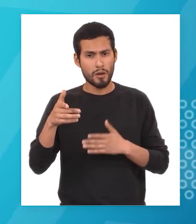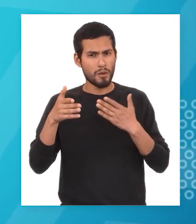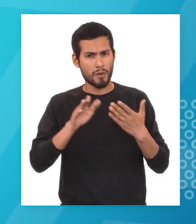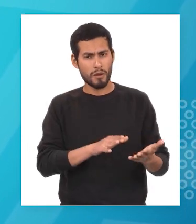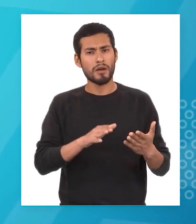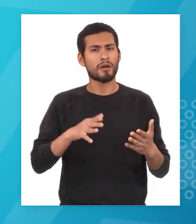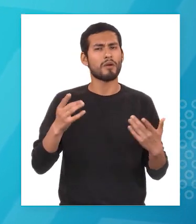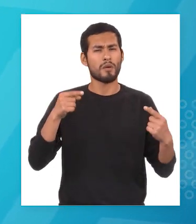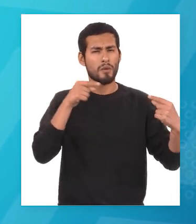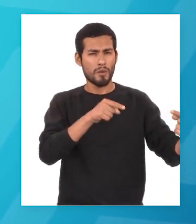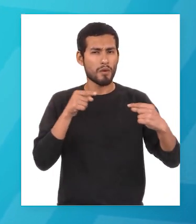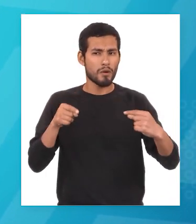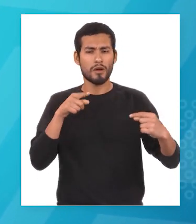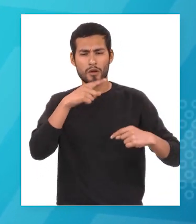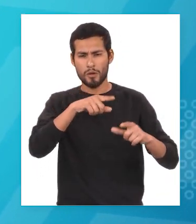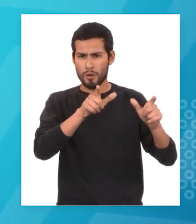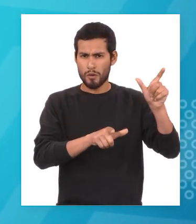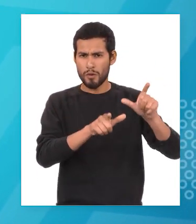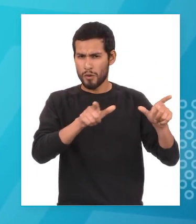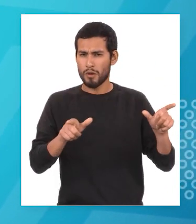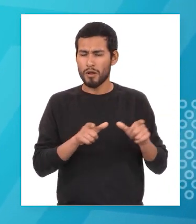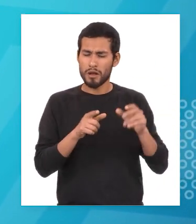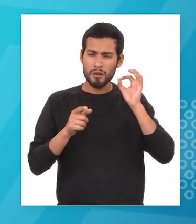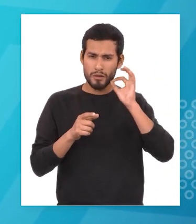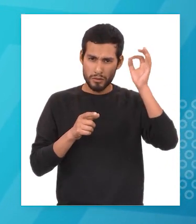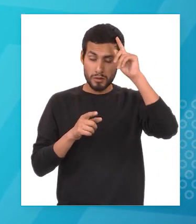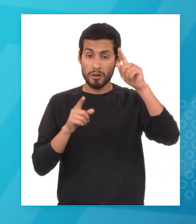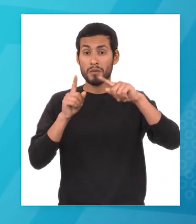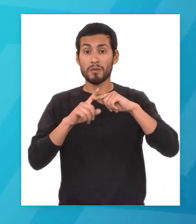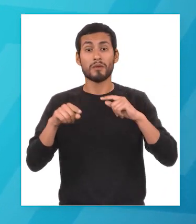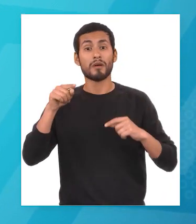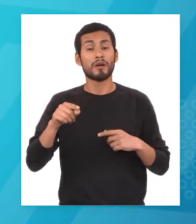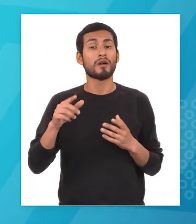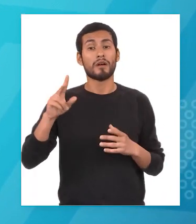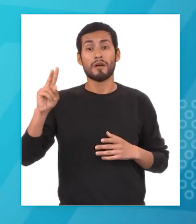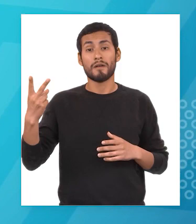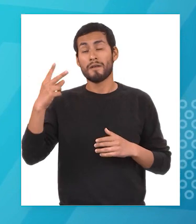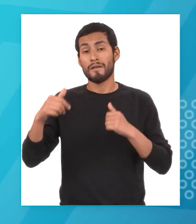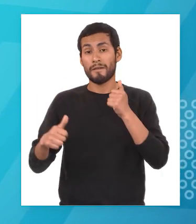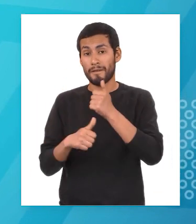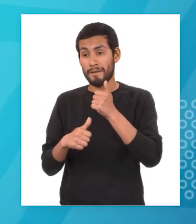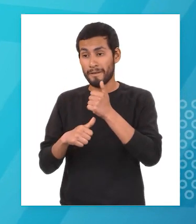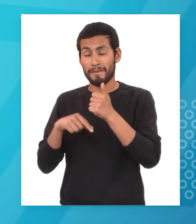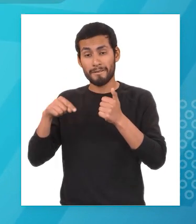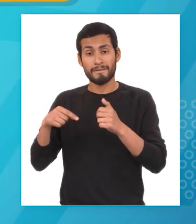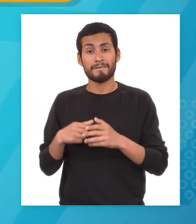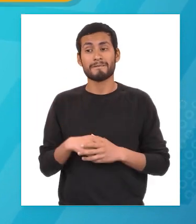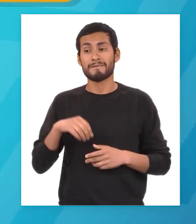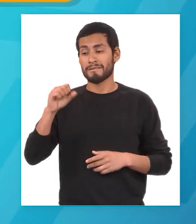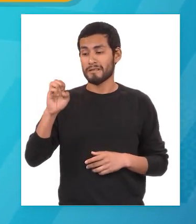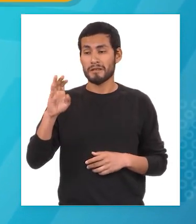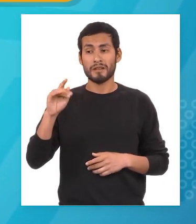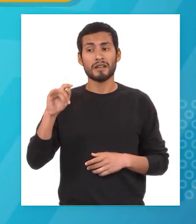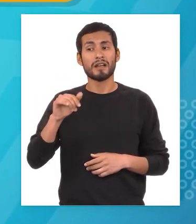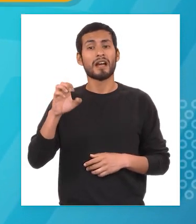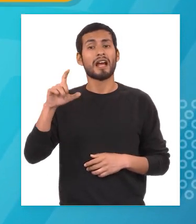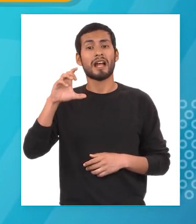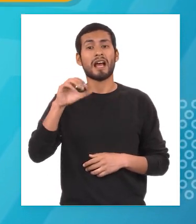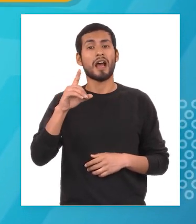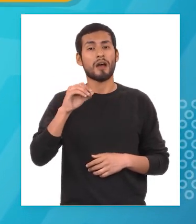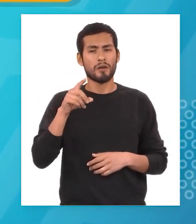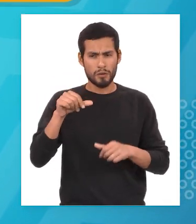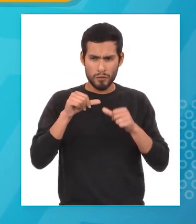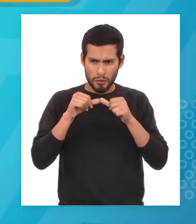murió en un enfrentamiento con los locales pero el segundo jefe de la tripulación sebastián el